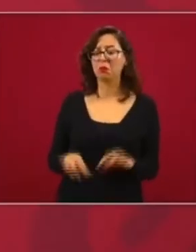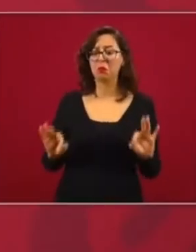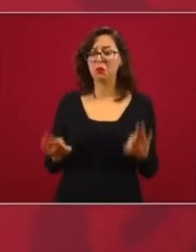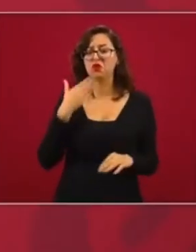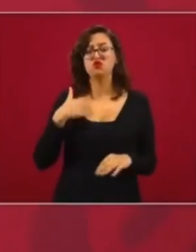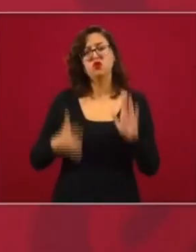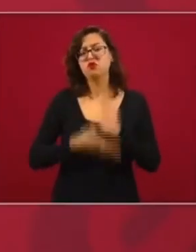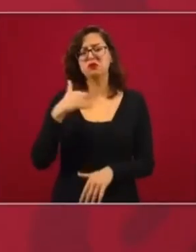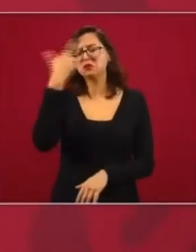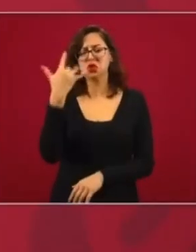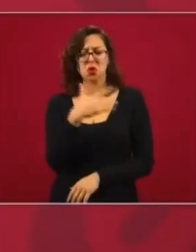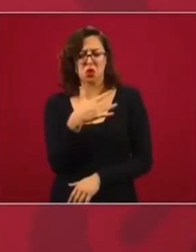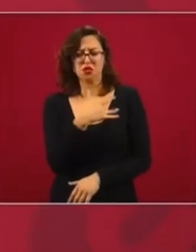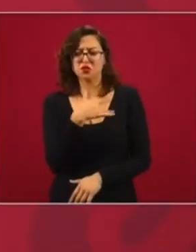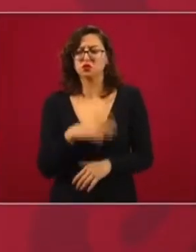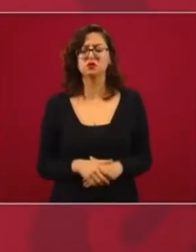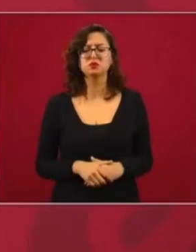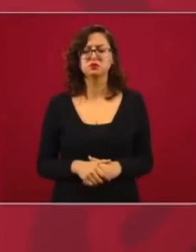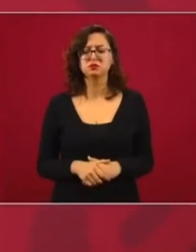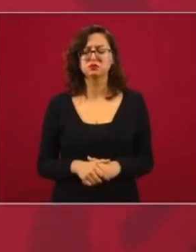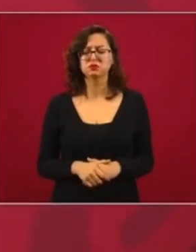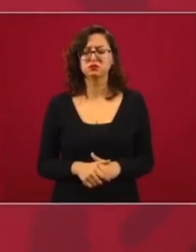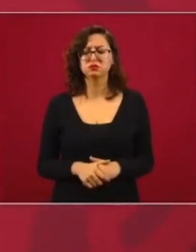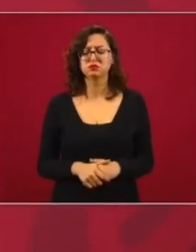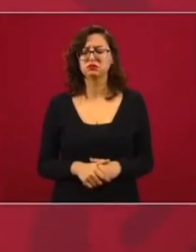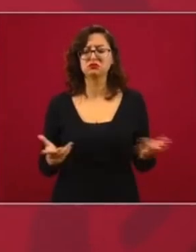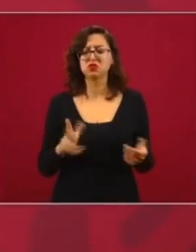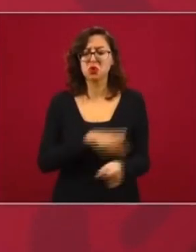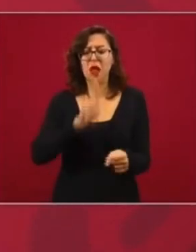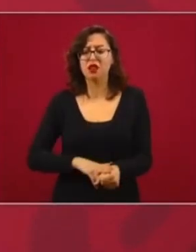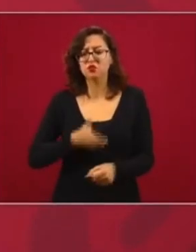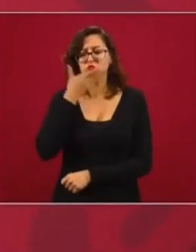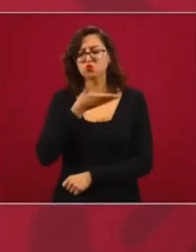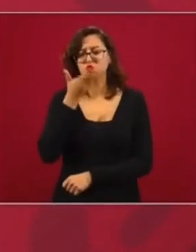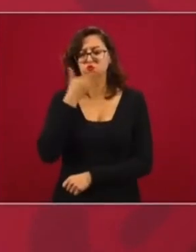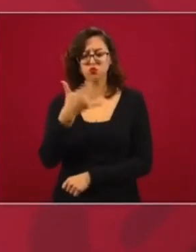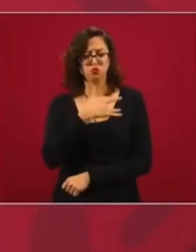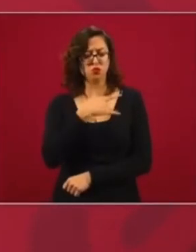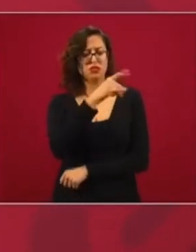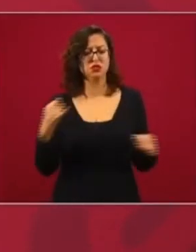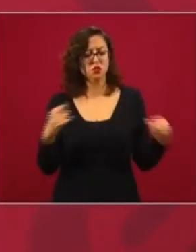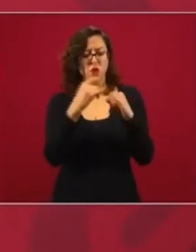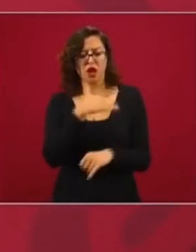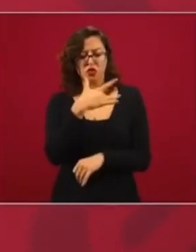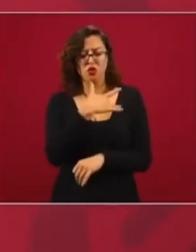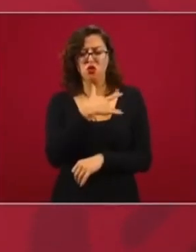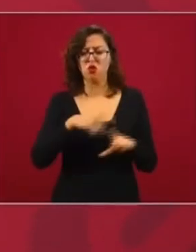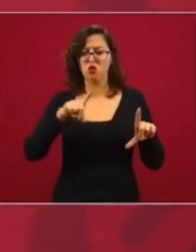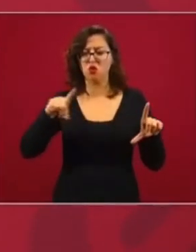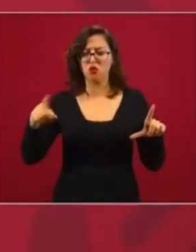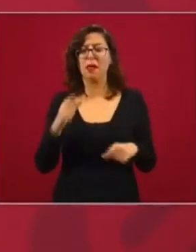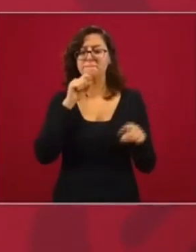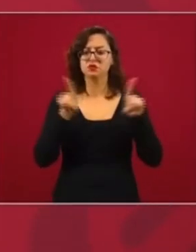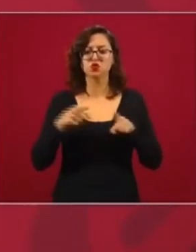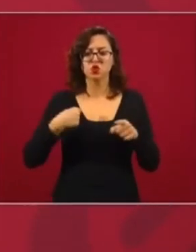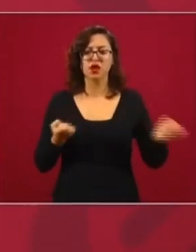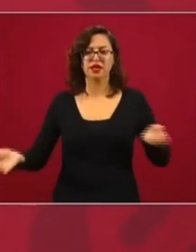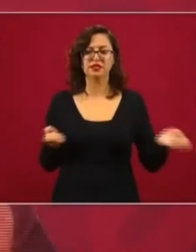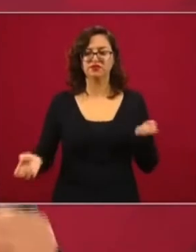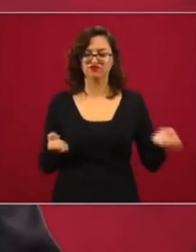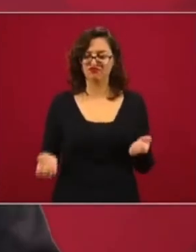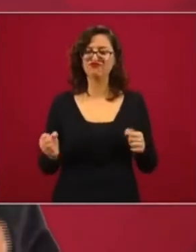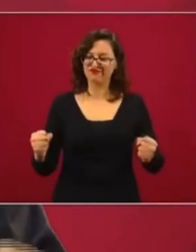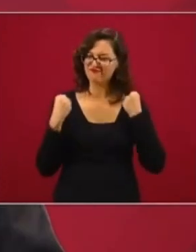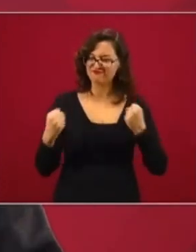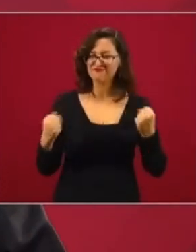Fui a cardiología, pero eso es un chequeo, es muy bueno el Instituto de Cardiología, y hago una prueba de esfuerzo, y